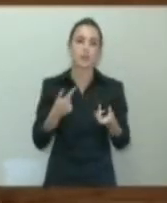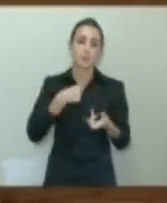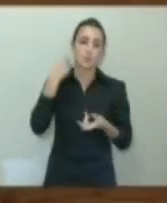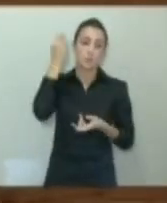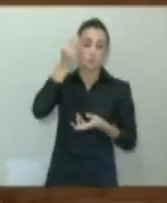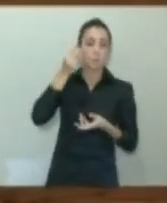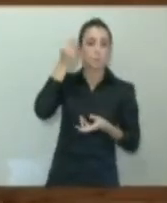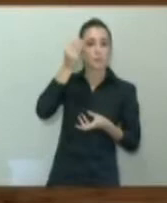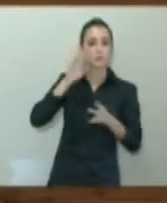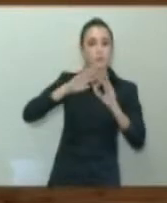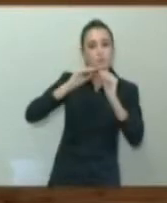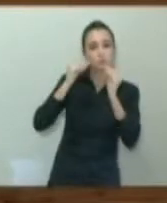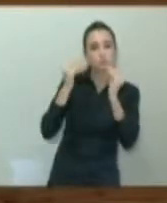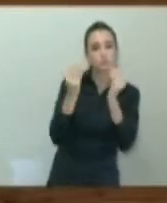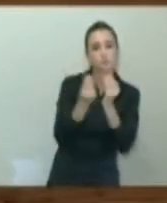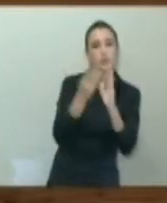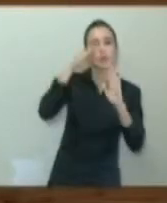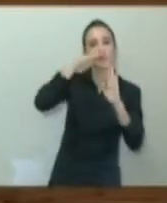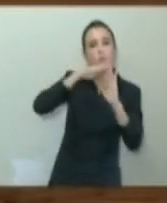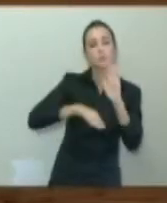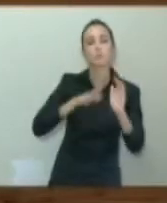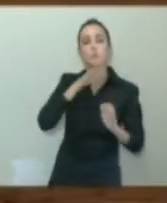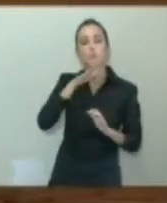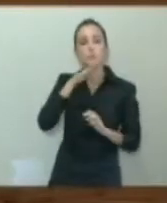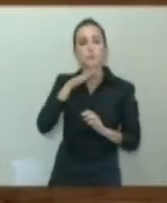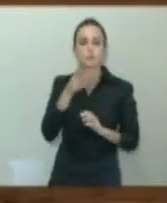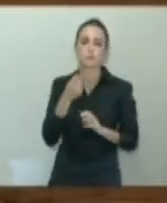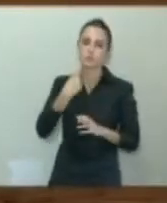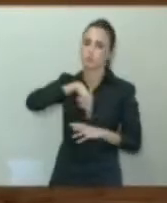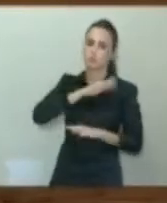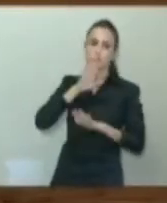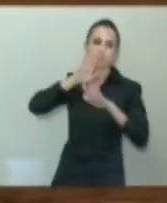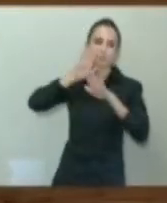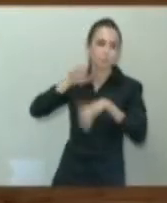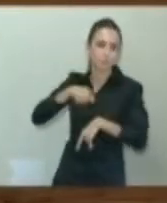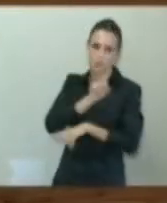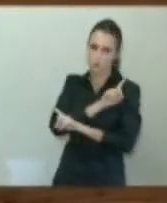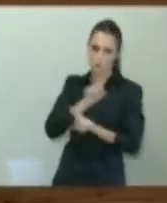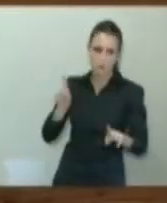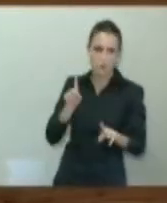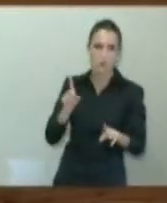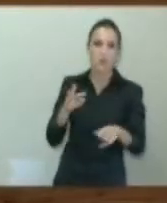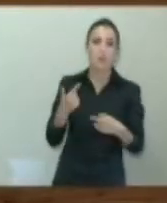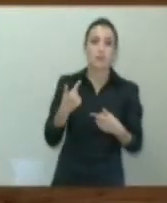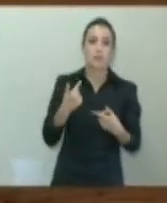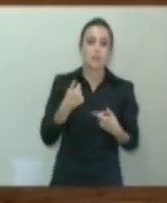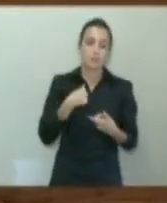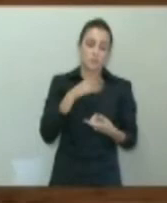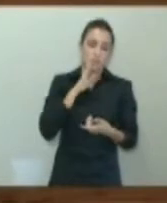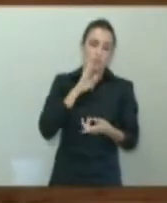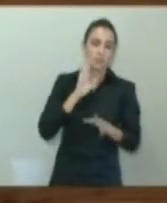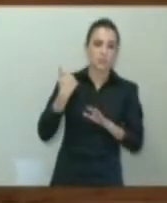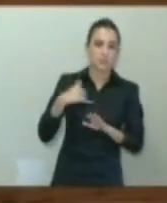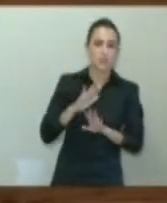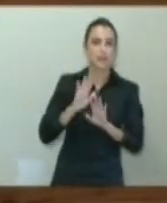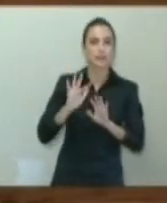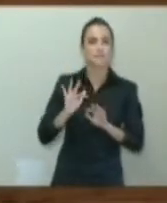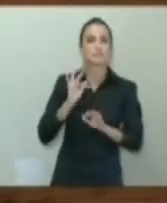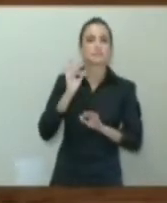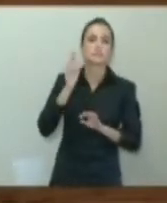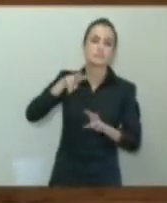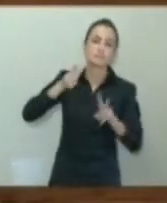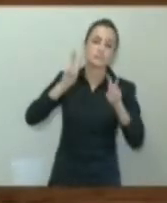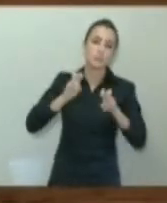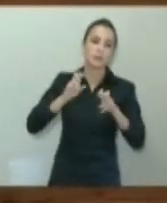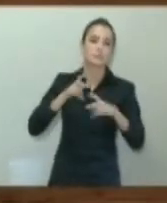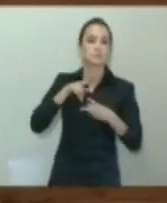resumido cuáles son las razones para no votar a favor en lo que acabo de decir. Hay cuestiones también de técnica fiscal. Se hace